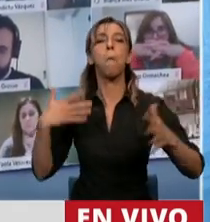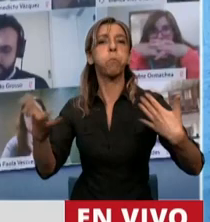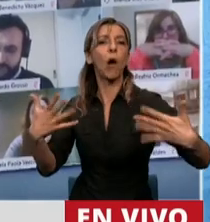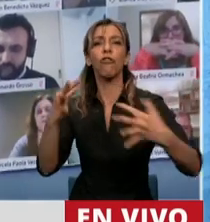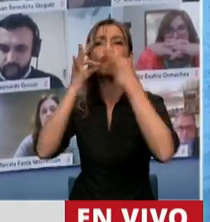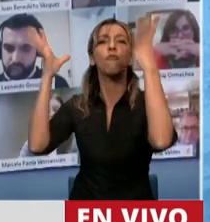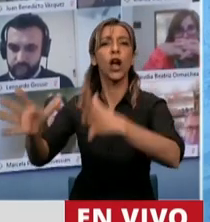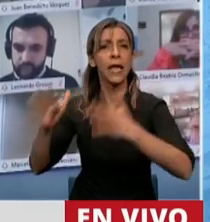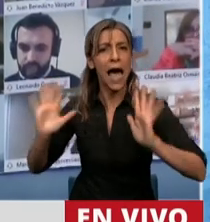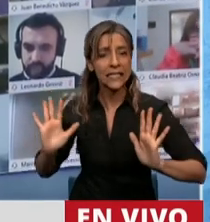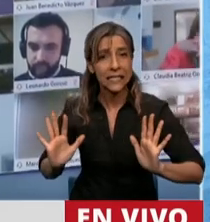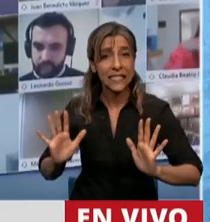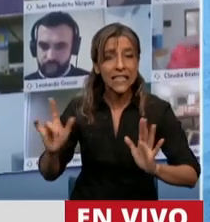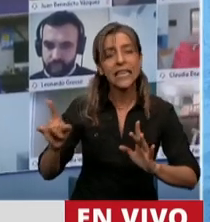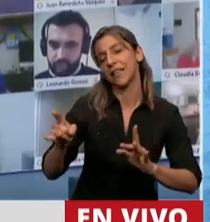impunidad de los Olimpos